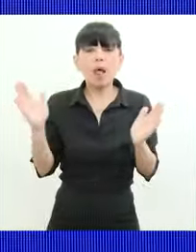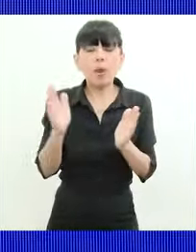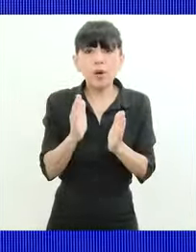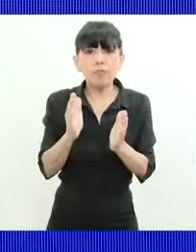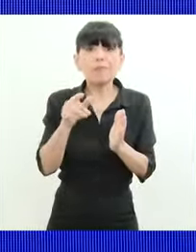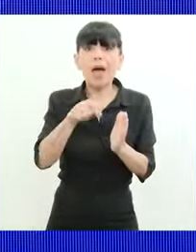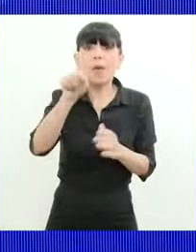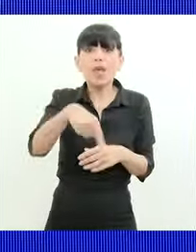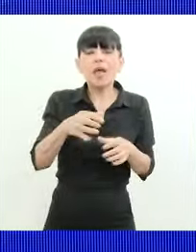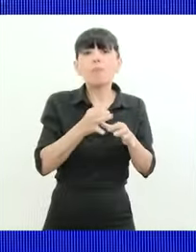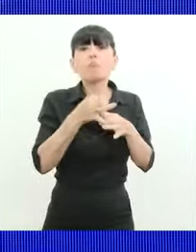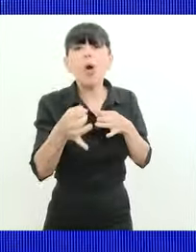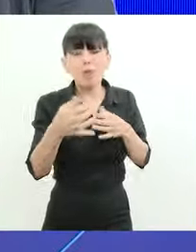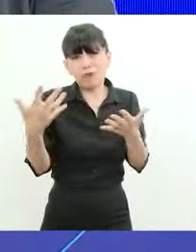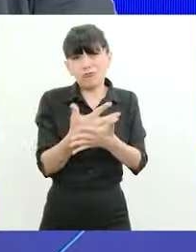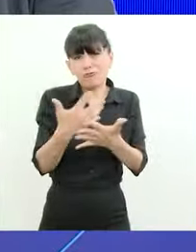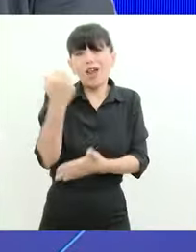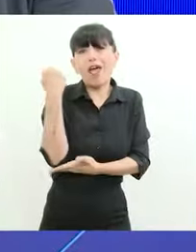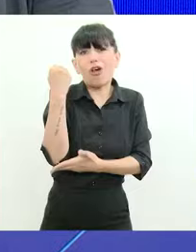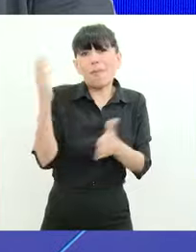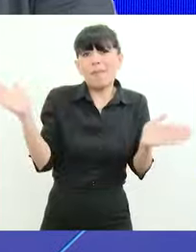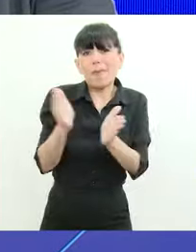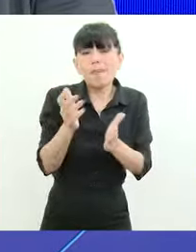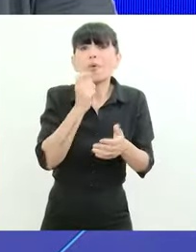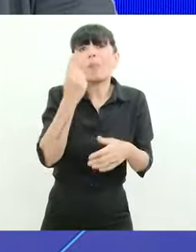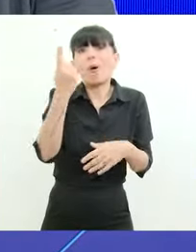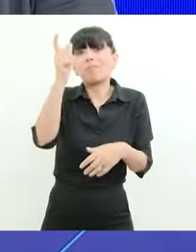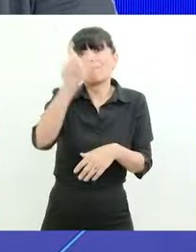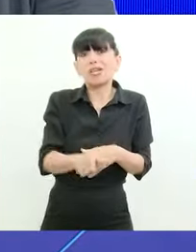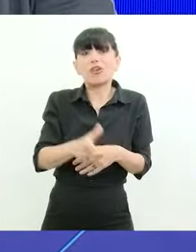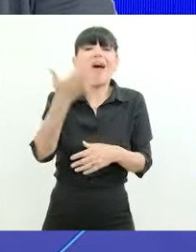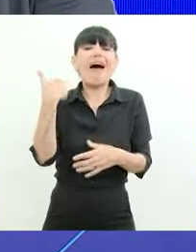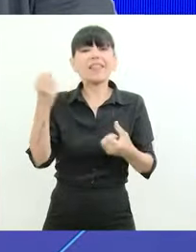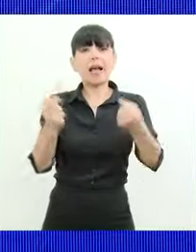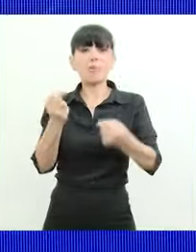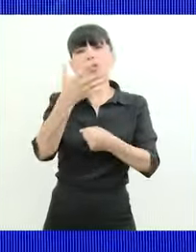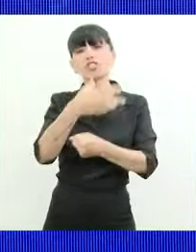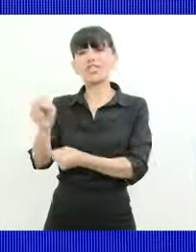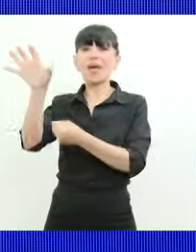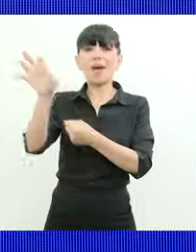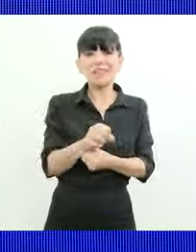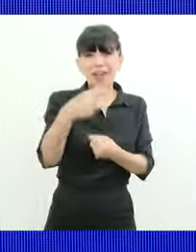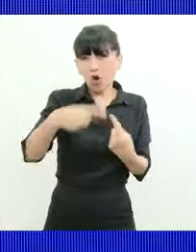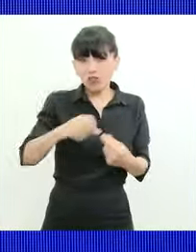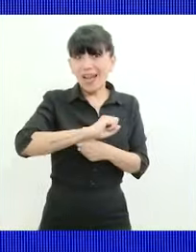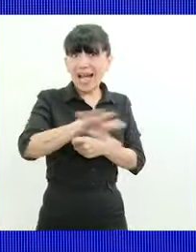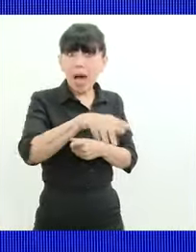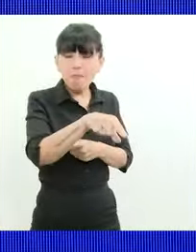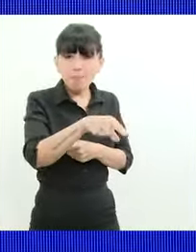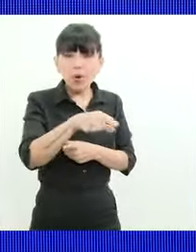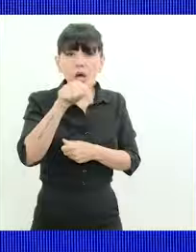económicos en el pueblo dice ese vecino que hacía viajecito en camión y que vivía de eso